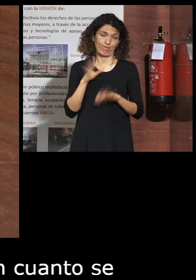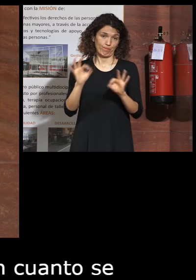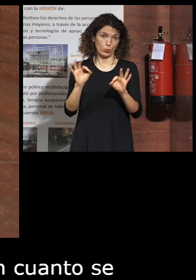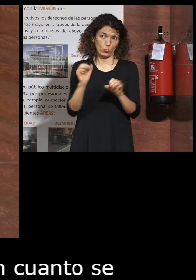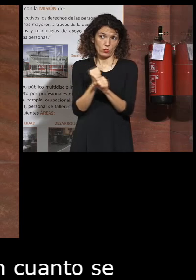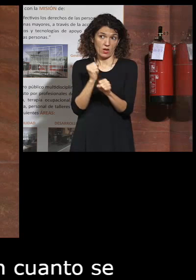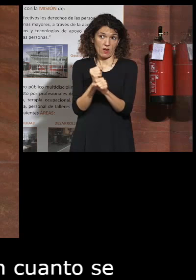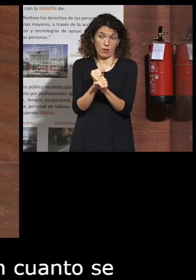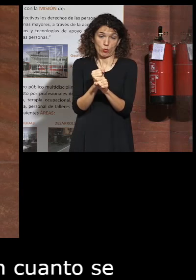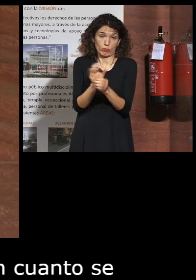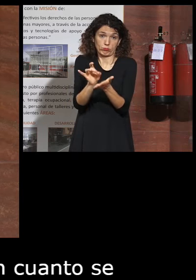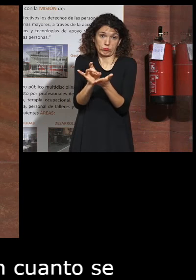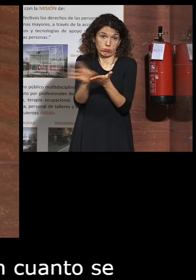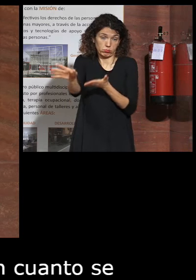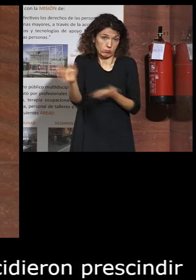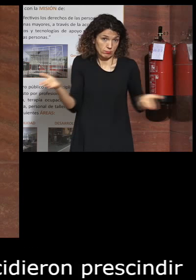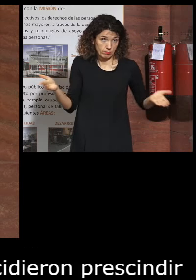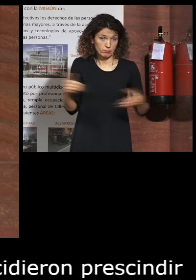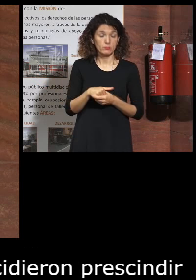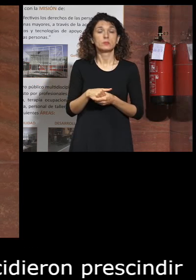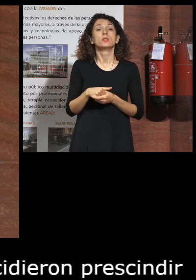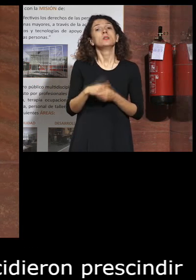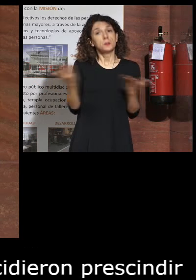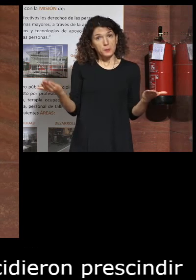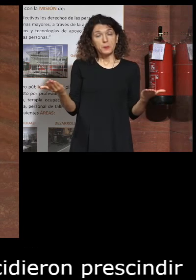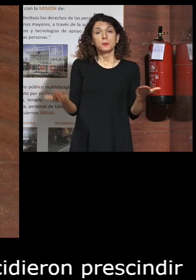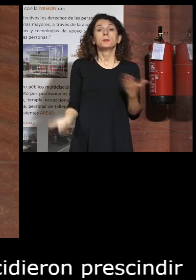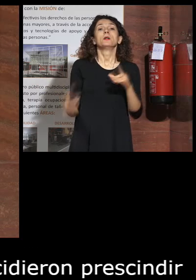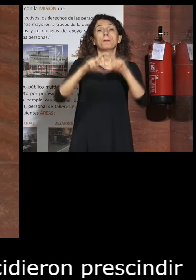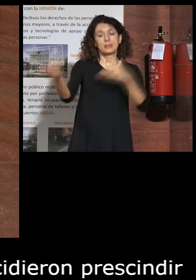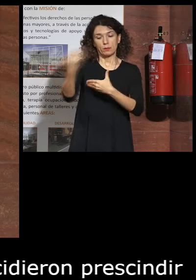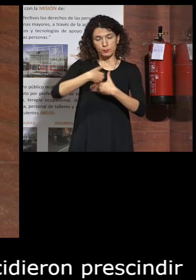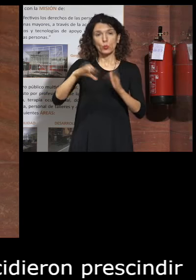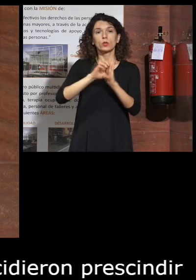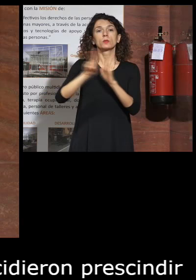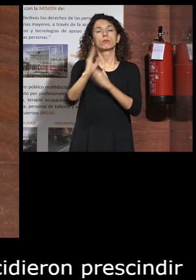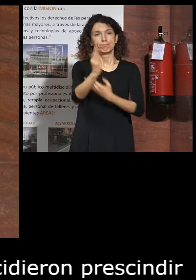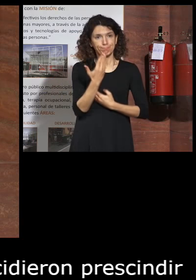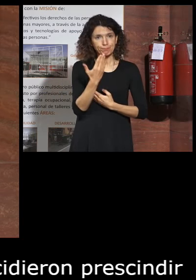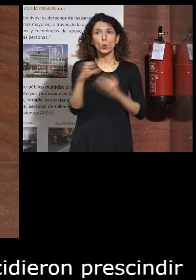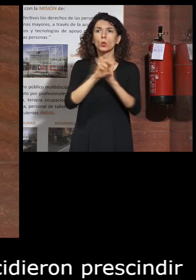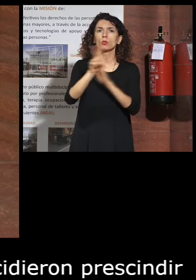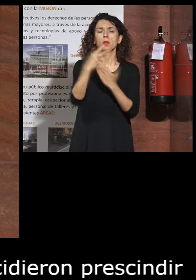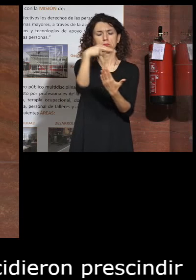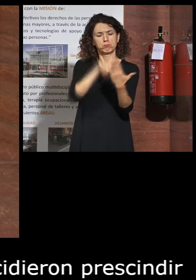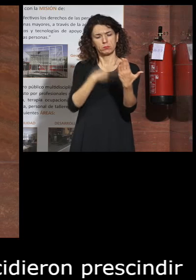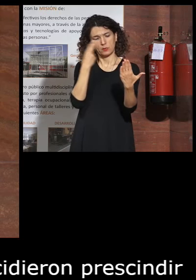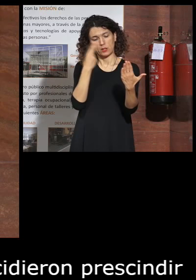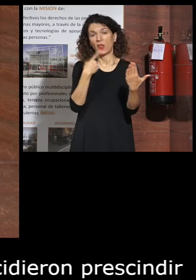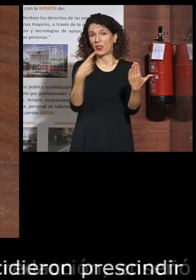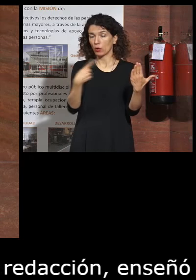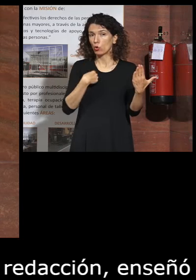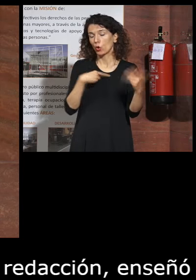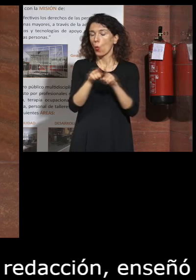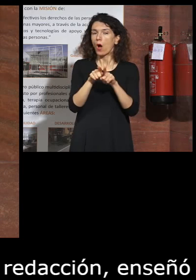de su empleo entonces vino a nuestra redacción enseñó el currículum vimos que era un currículum interesante y yo le dije mira me